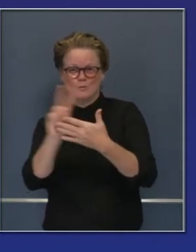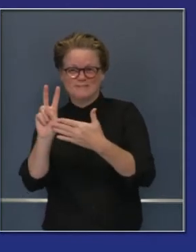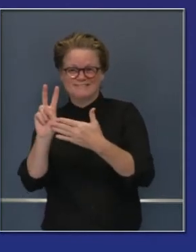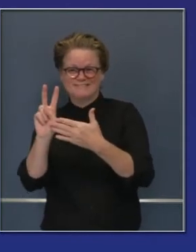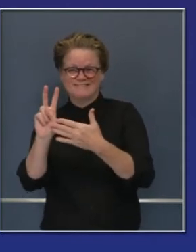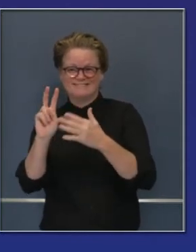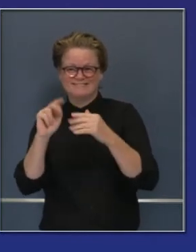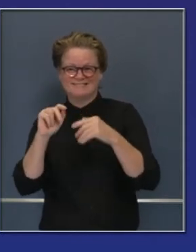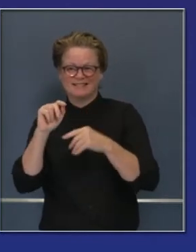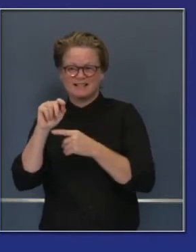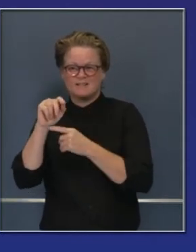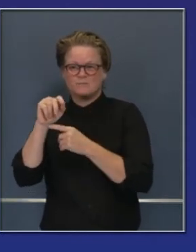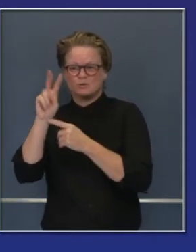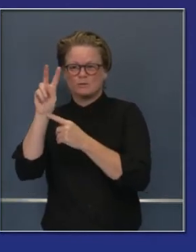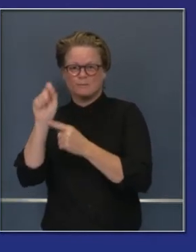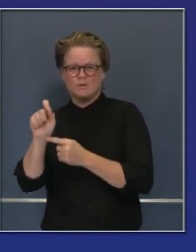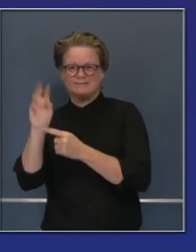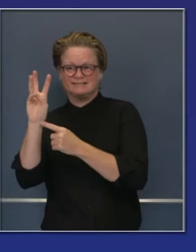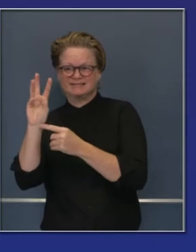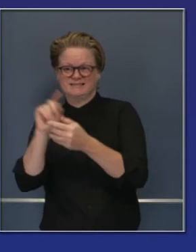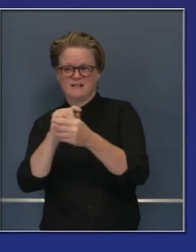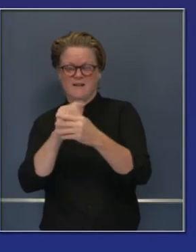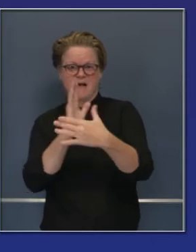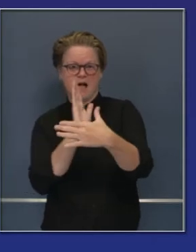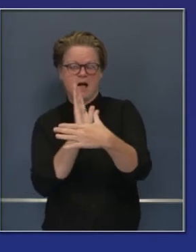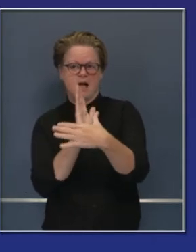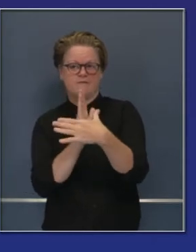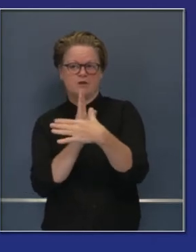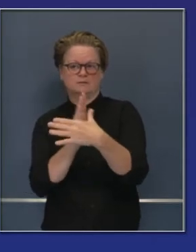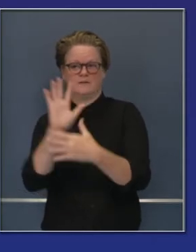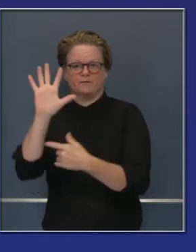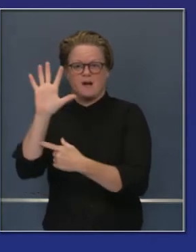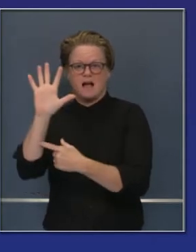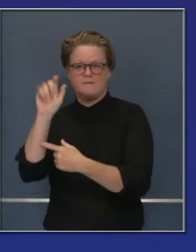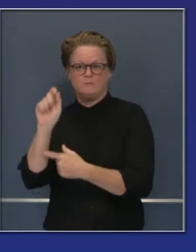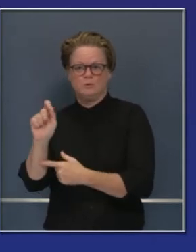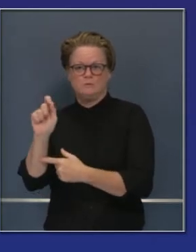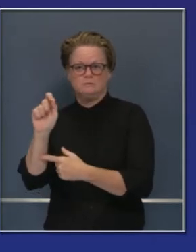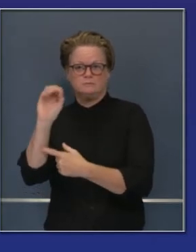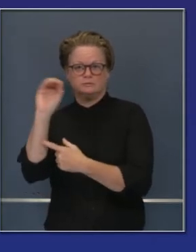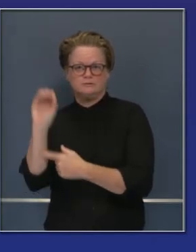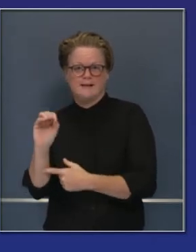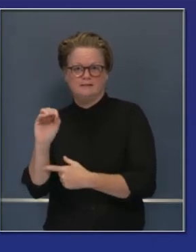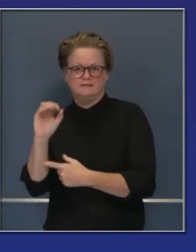Abarca 14 días. Estamos a 4.6.